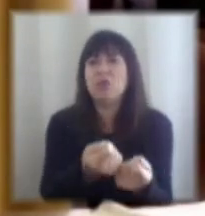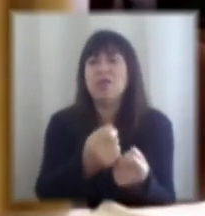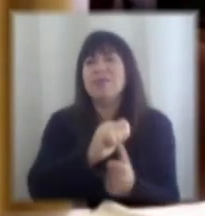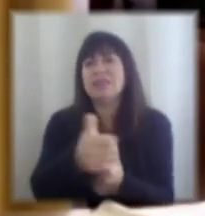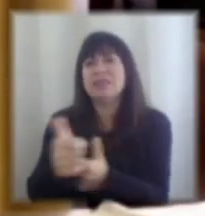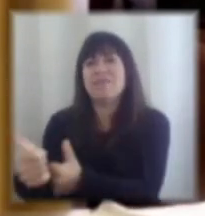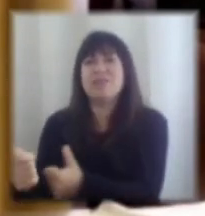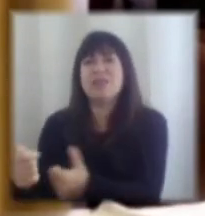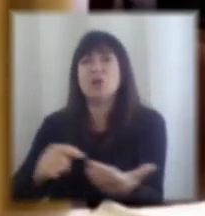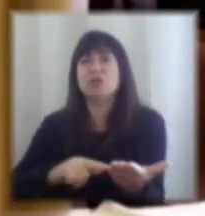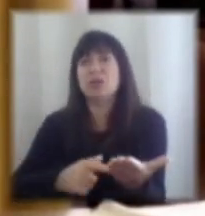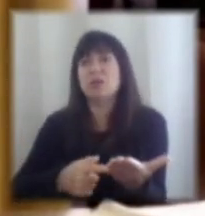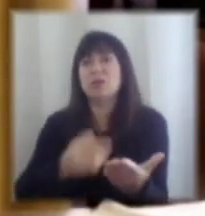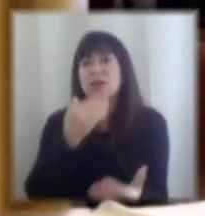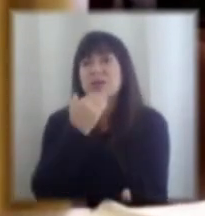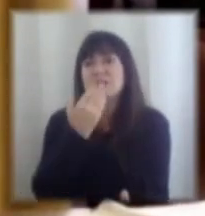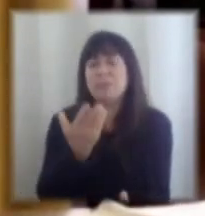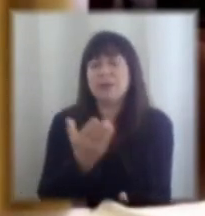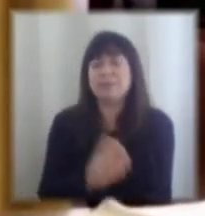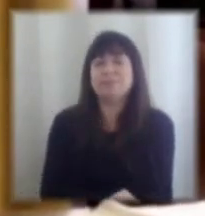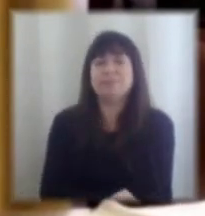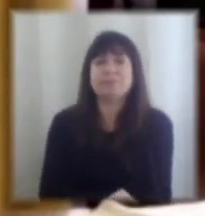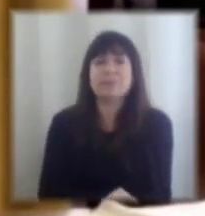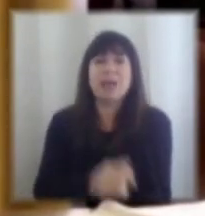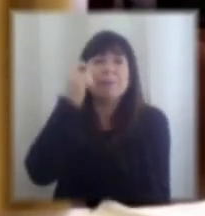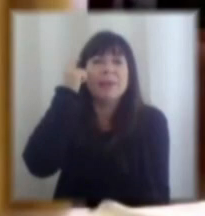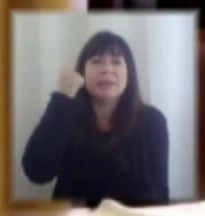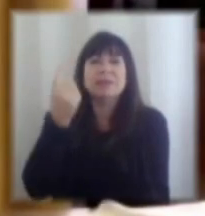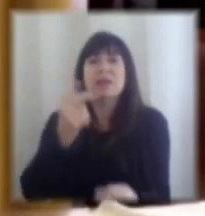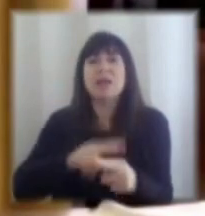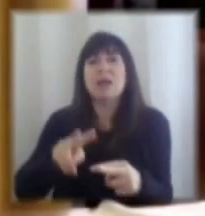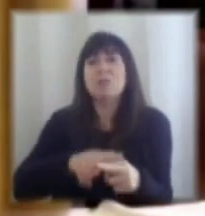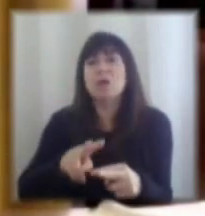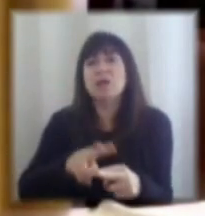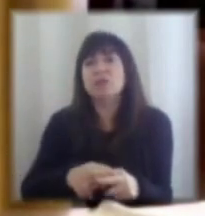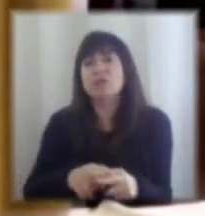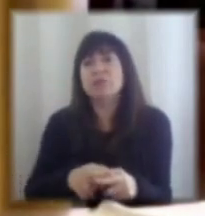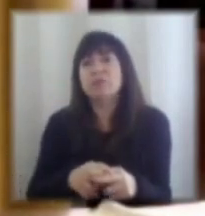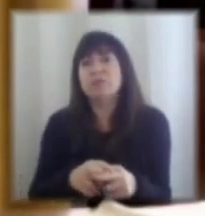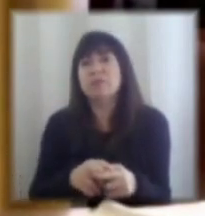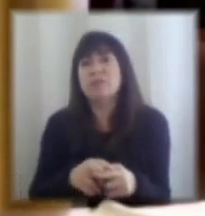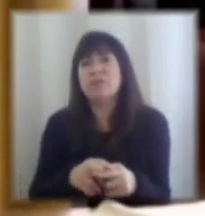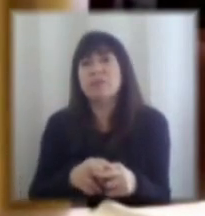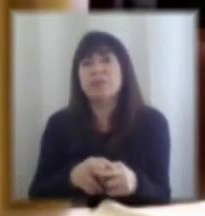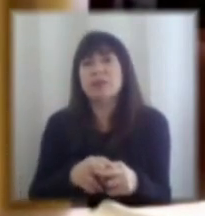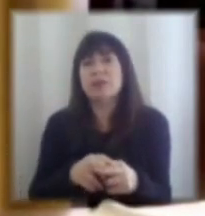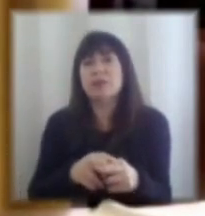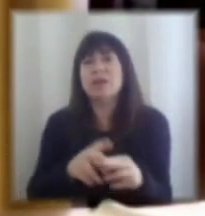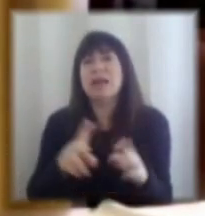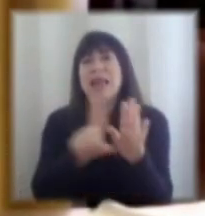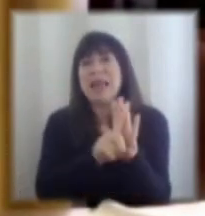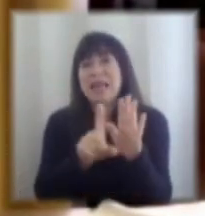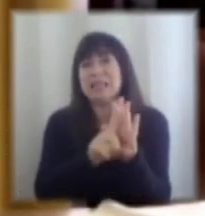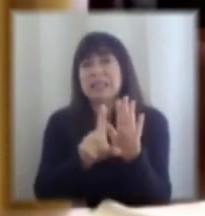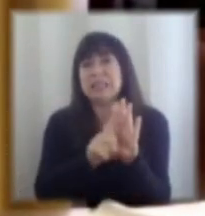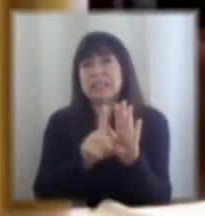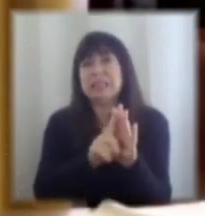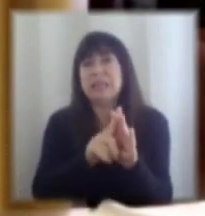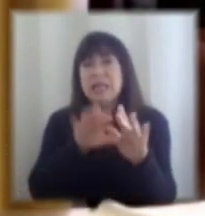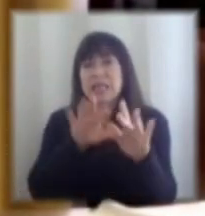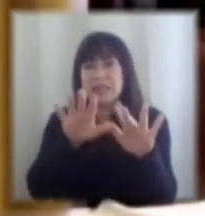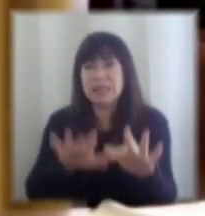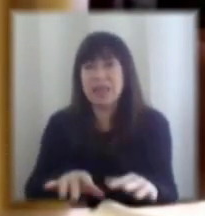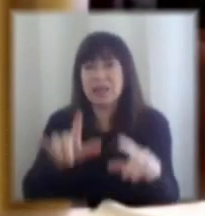piensen simplemente que hemos hecho no sé cuántas tratativas de pasar una ley de teletrabajo para el sector